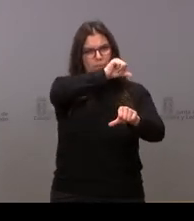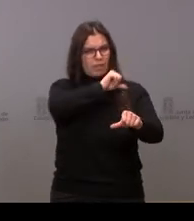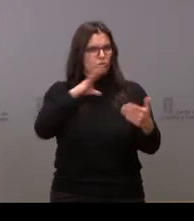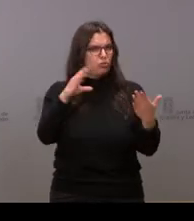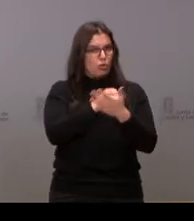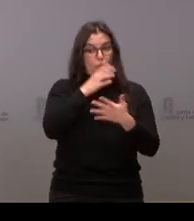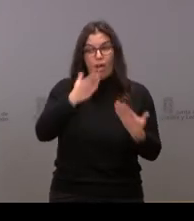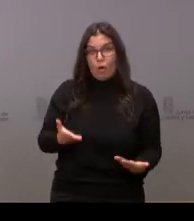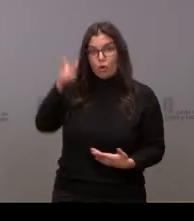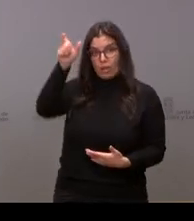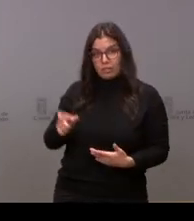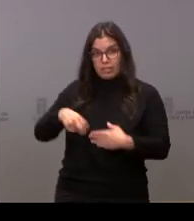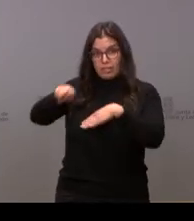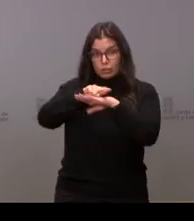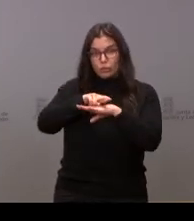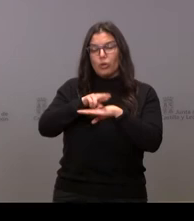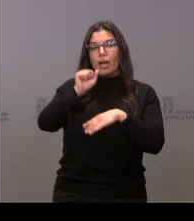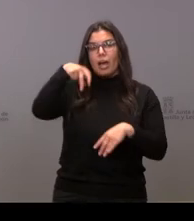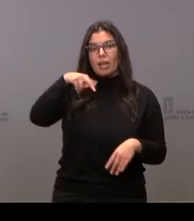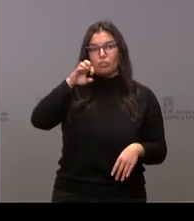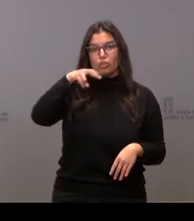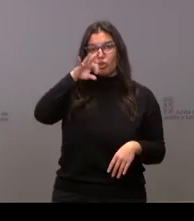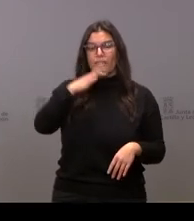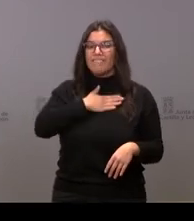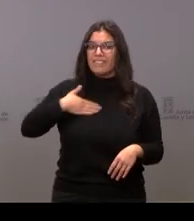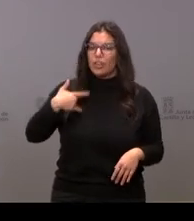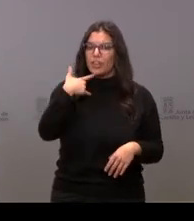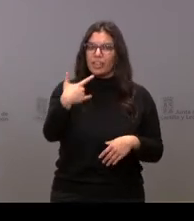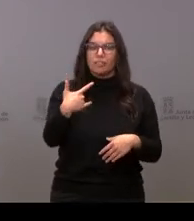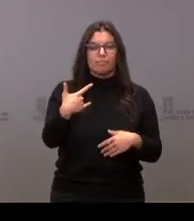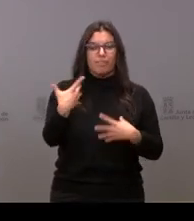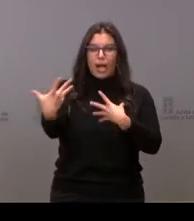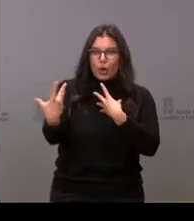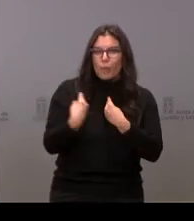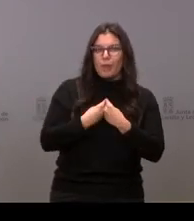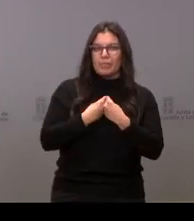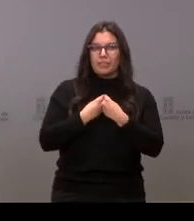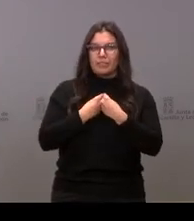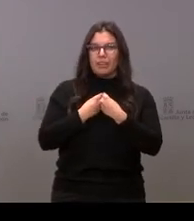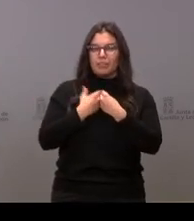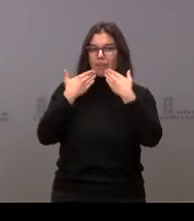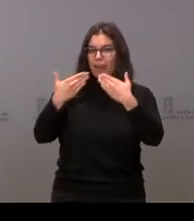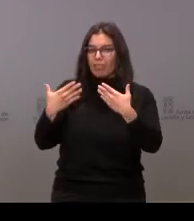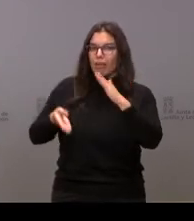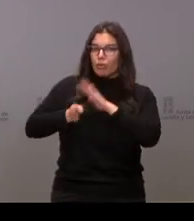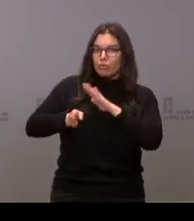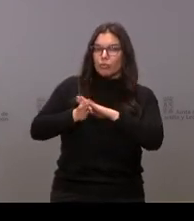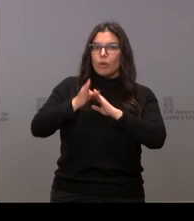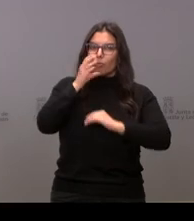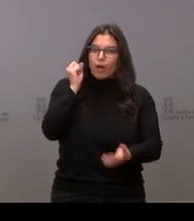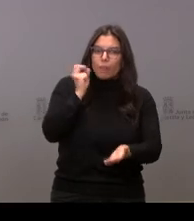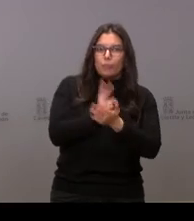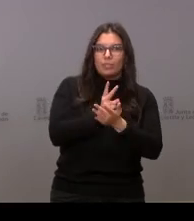al actual rector, a Antonio, por seguir acompañándonos en esta apuesta que hace por los campus